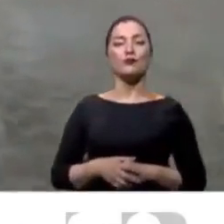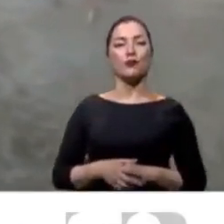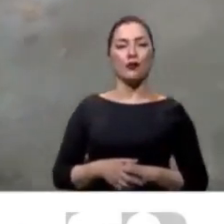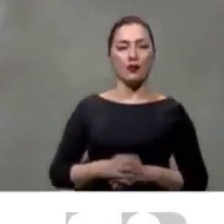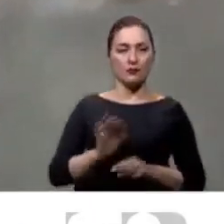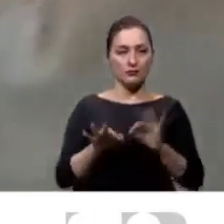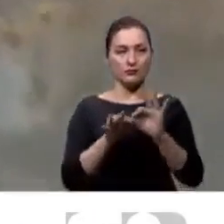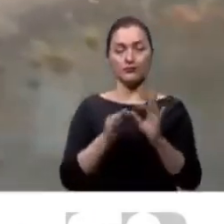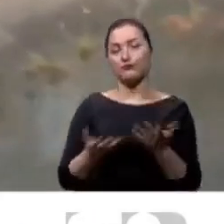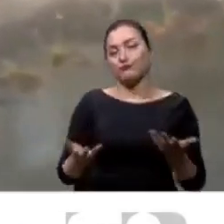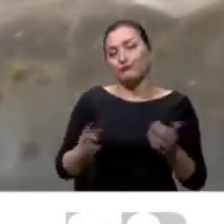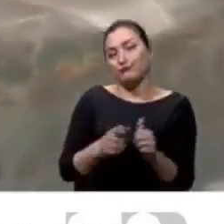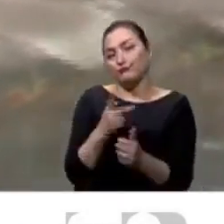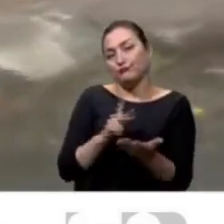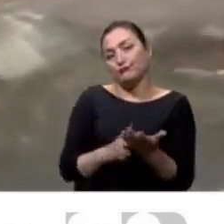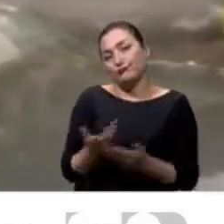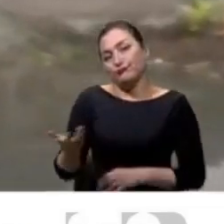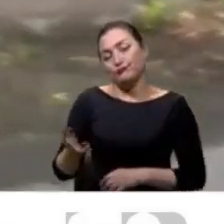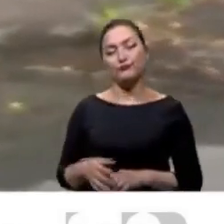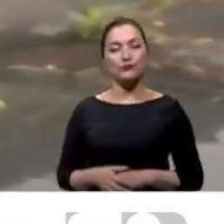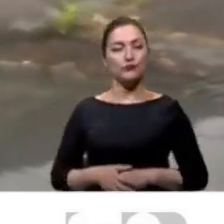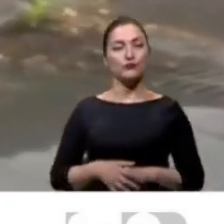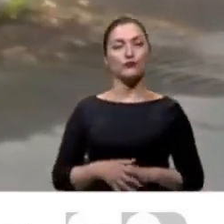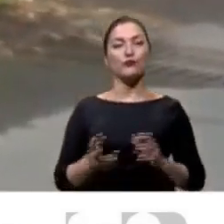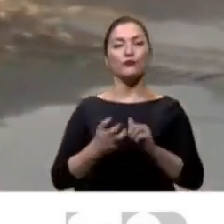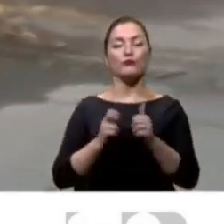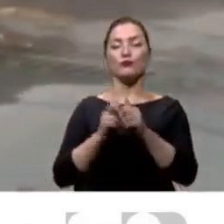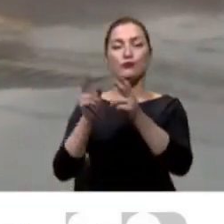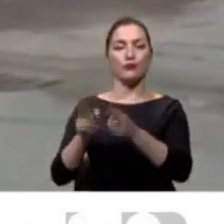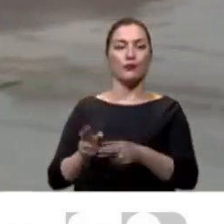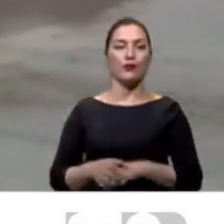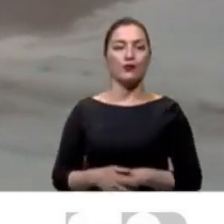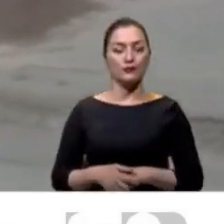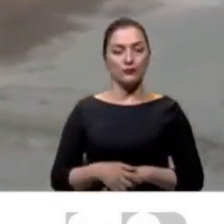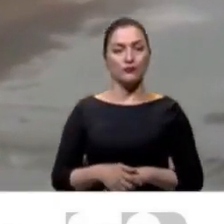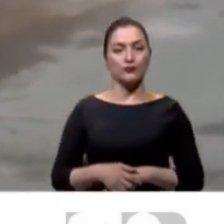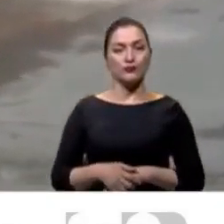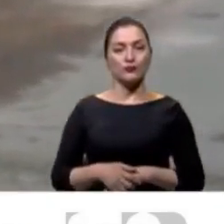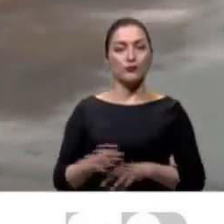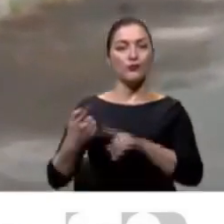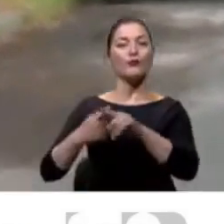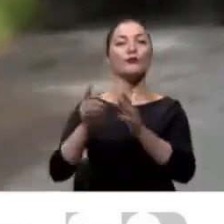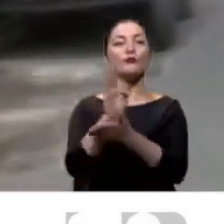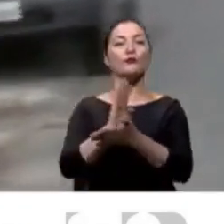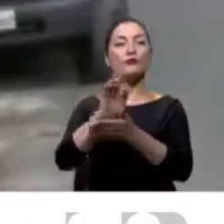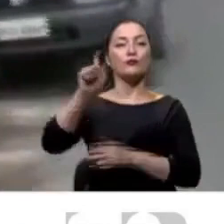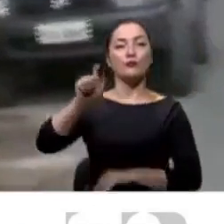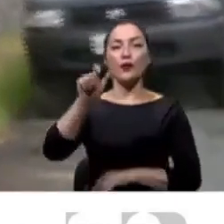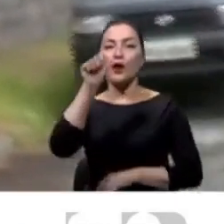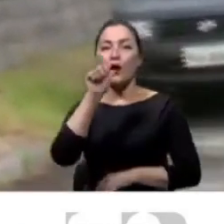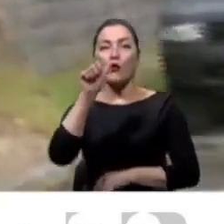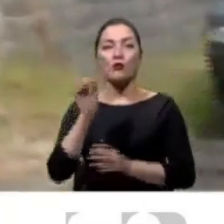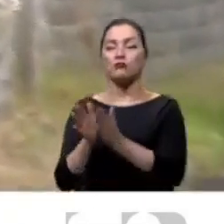Perfecto, mi vecina. Bueno, no es la primera vez que reportamos problemáticas como estos. Mientras otros barrios necesitan agua,